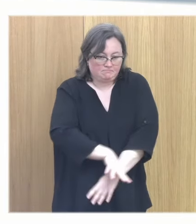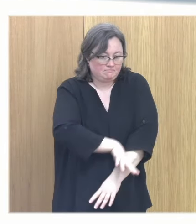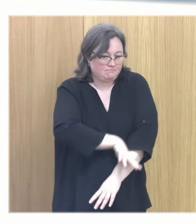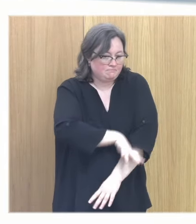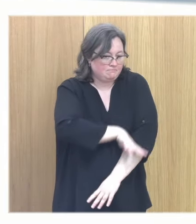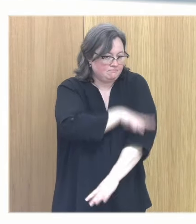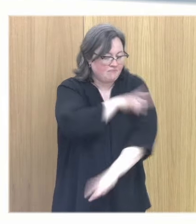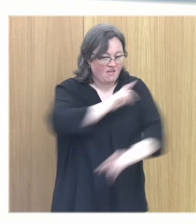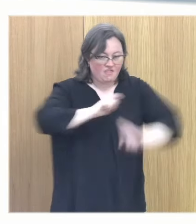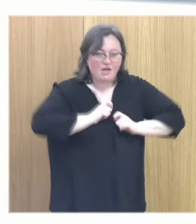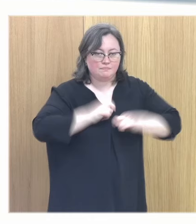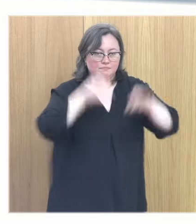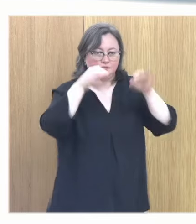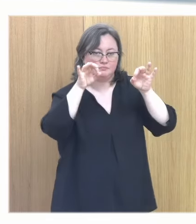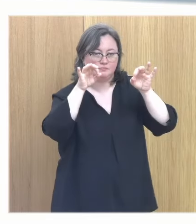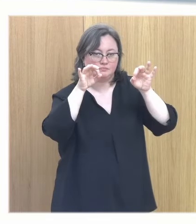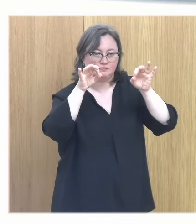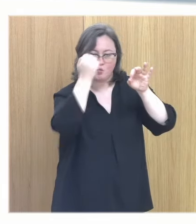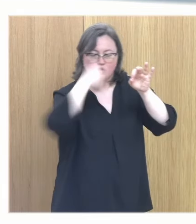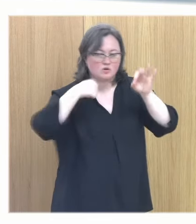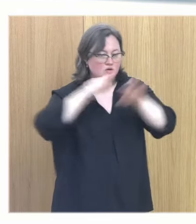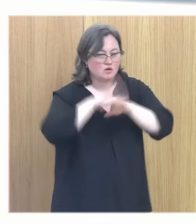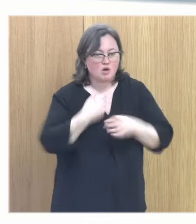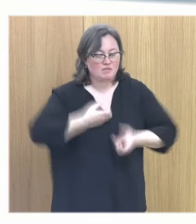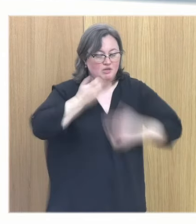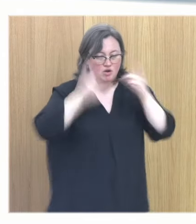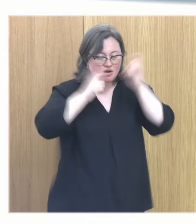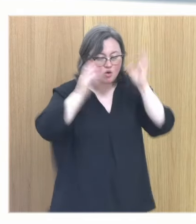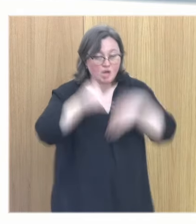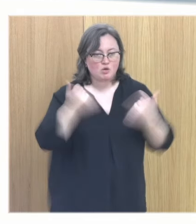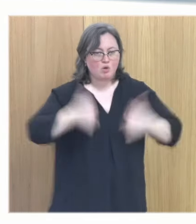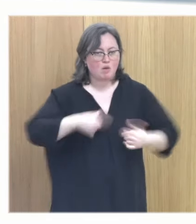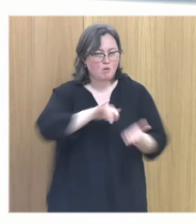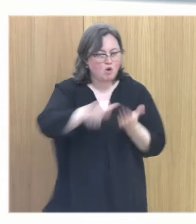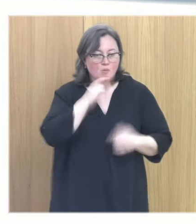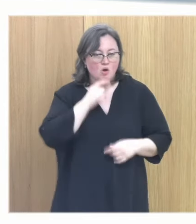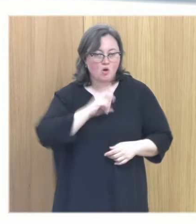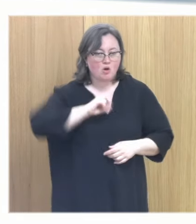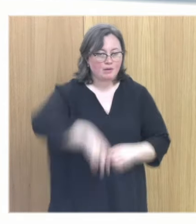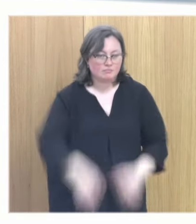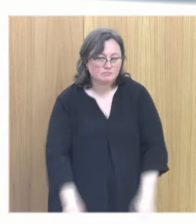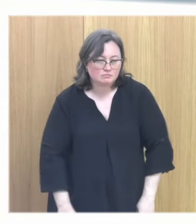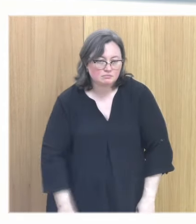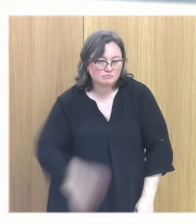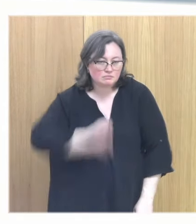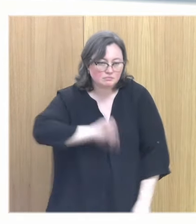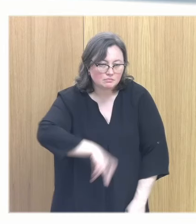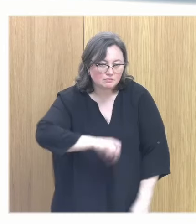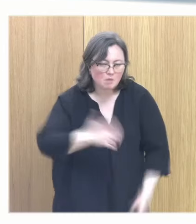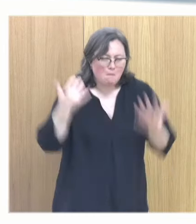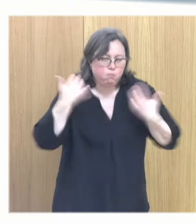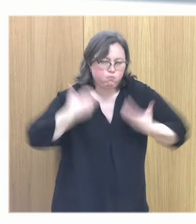escarpias esa mirada vacía inexpresiva la postura corporal el que caminan inclinados hacia adelante como si tuvieran un peso